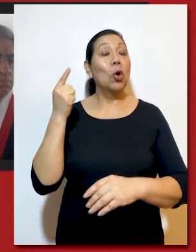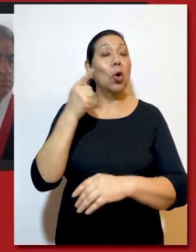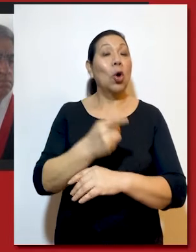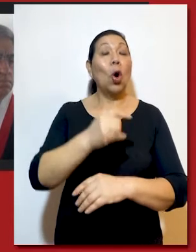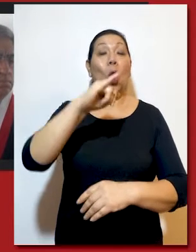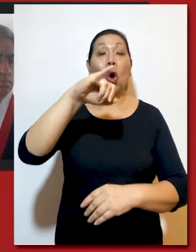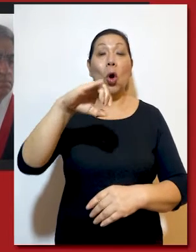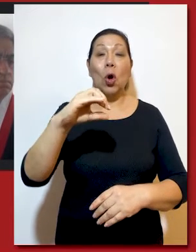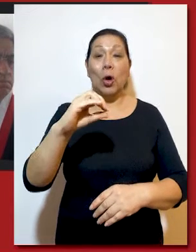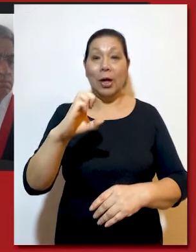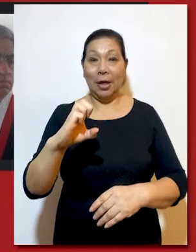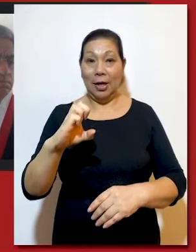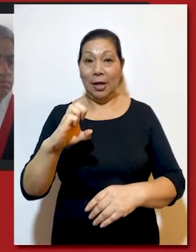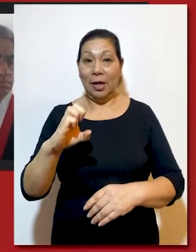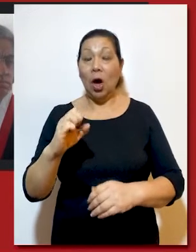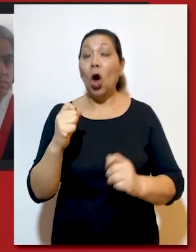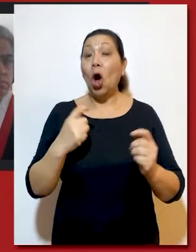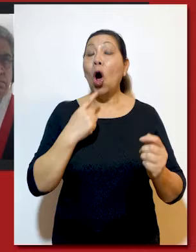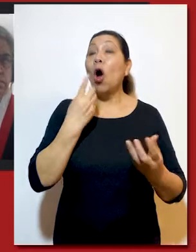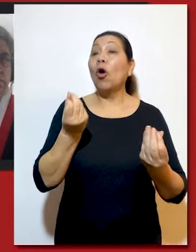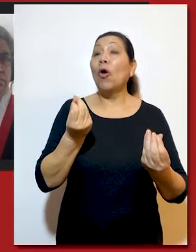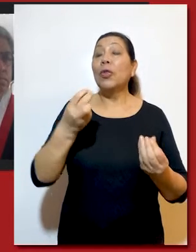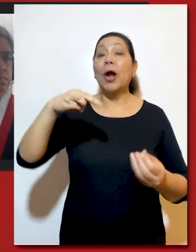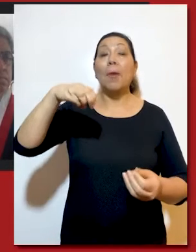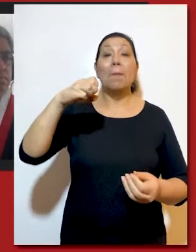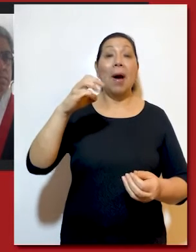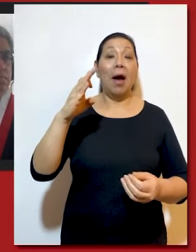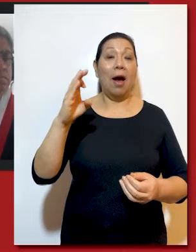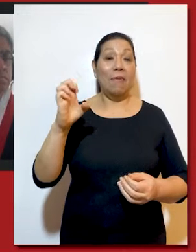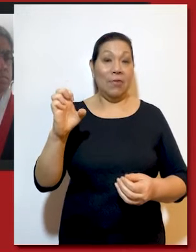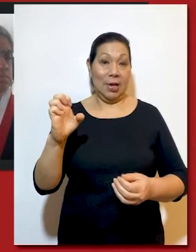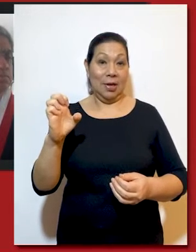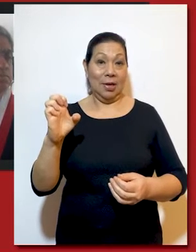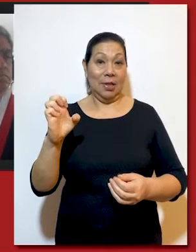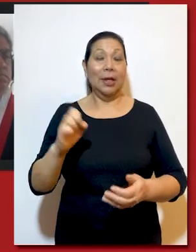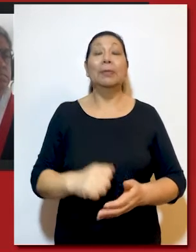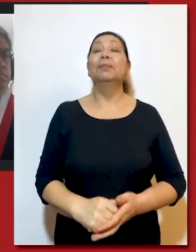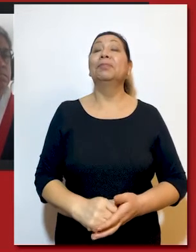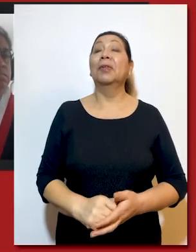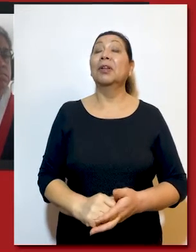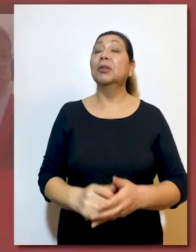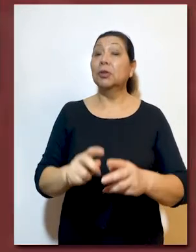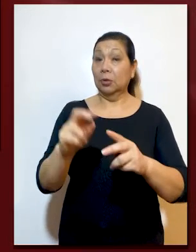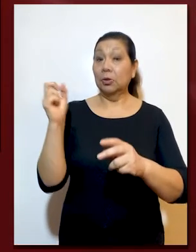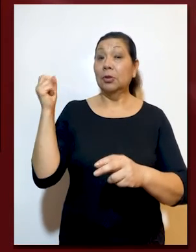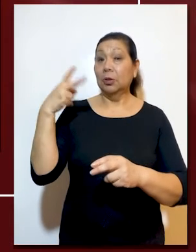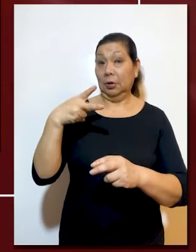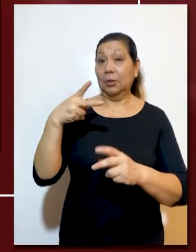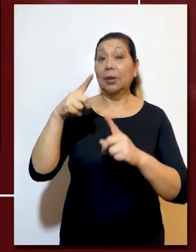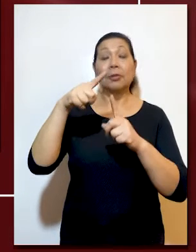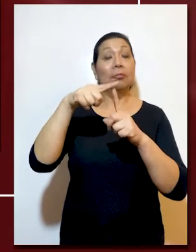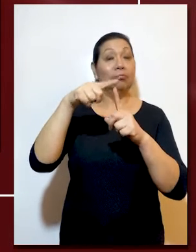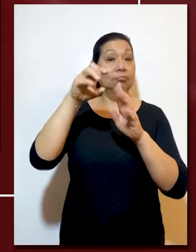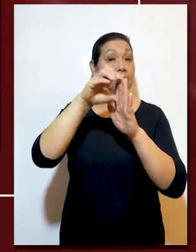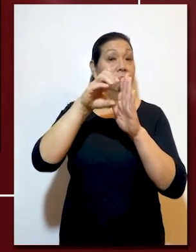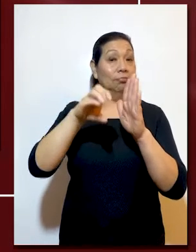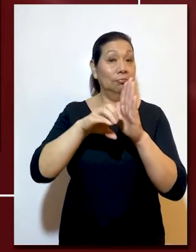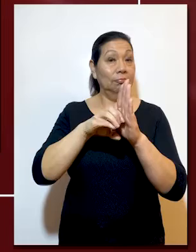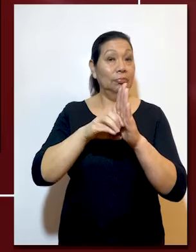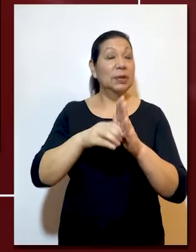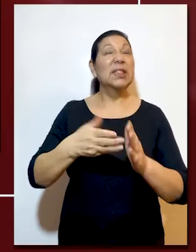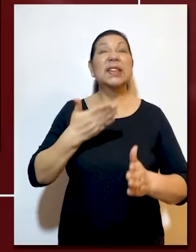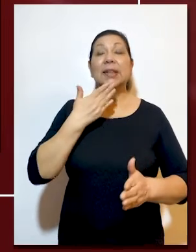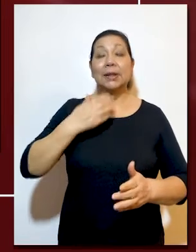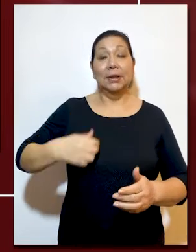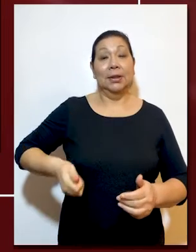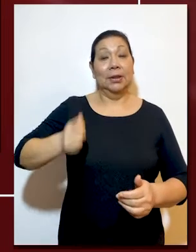interpuesto por Jorge Ailas Cárdenas contra MAFRE PERÚ VIDA S.A. La Sala Segunda del TC está